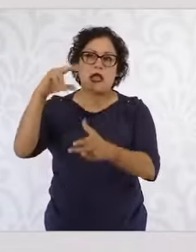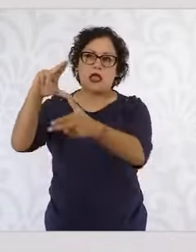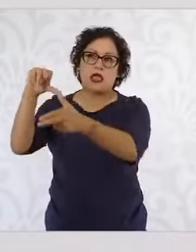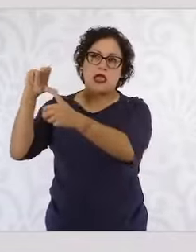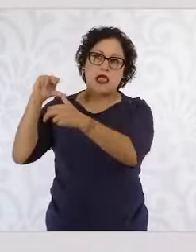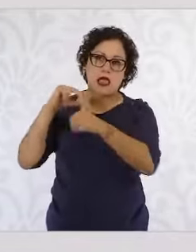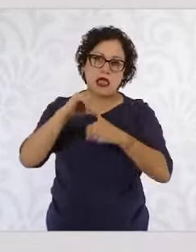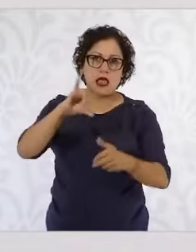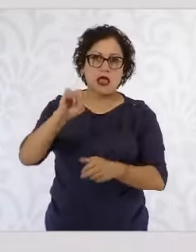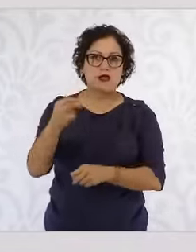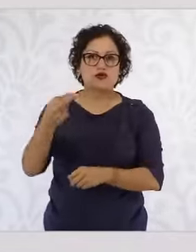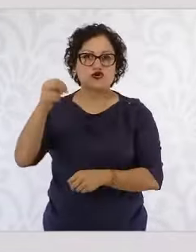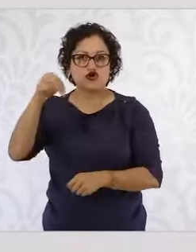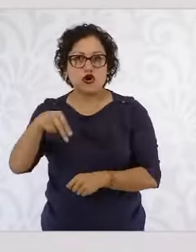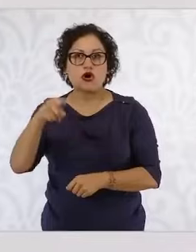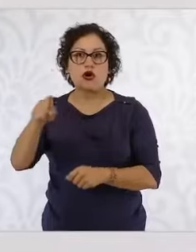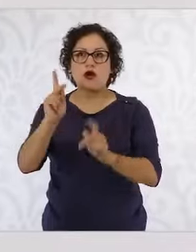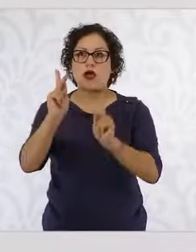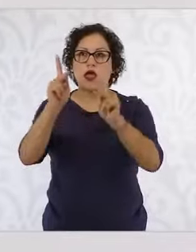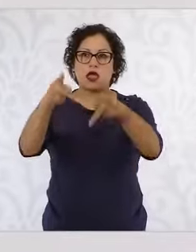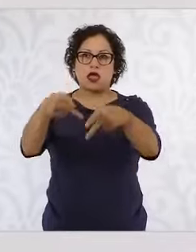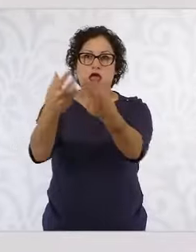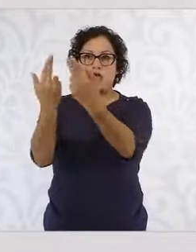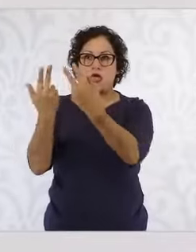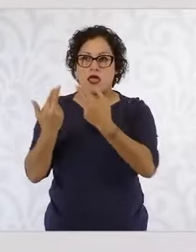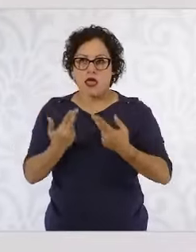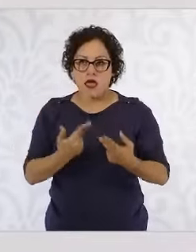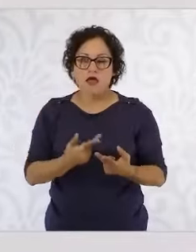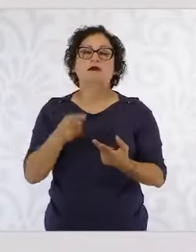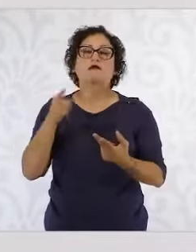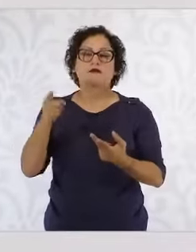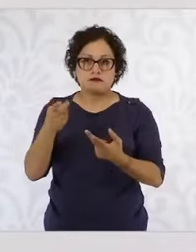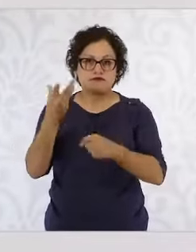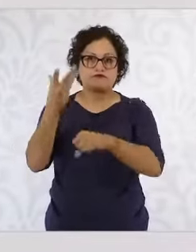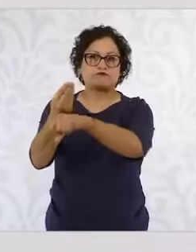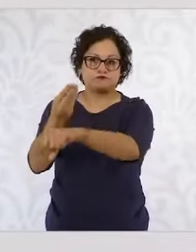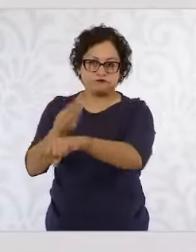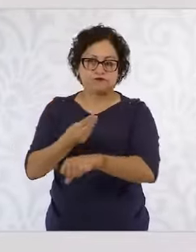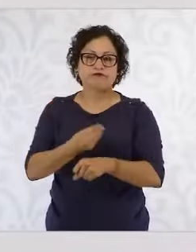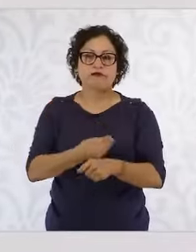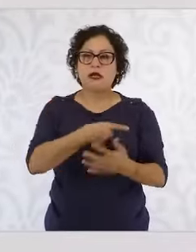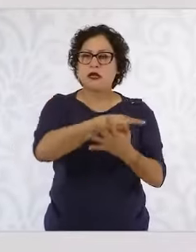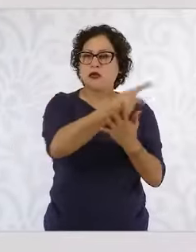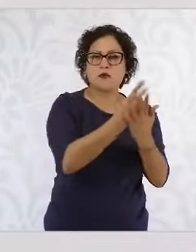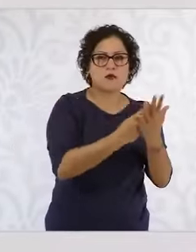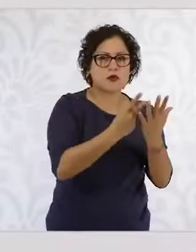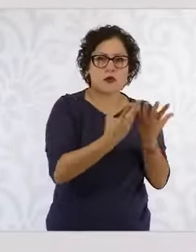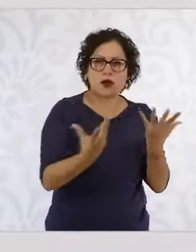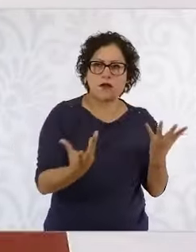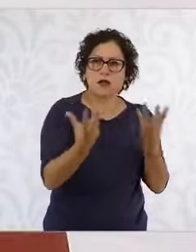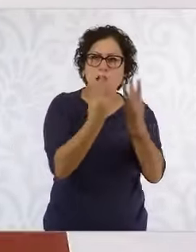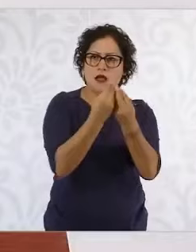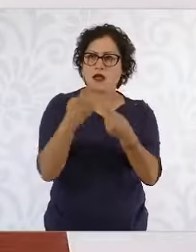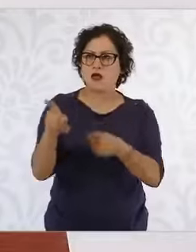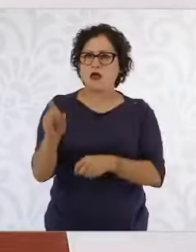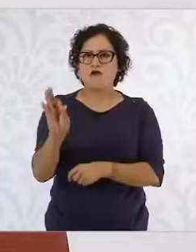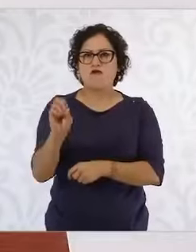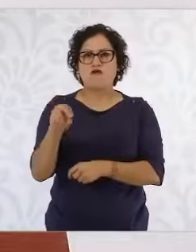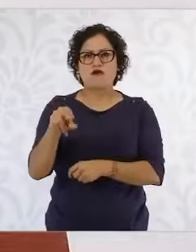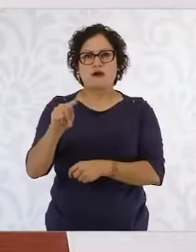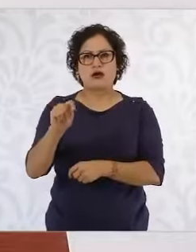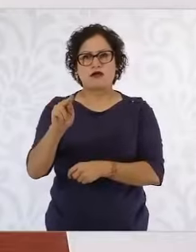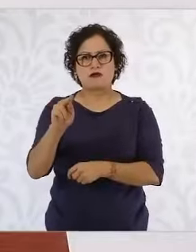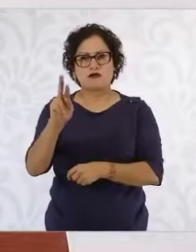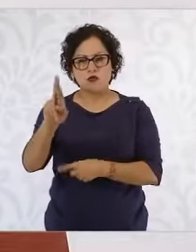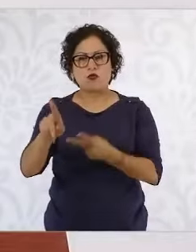particular en Acapulco y se tiene un programa integral junto con Fonatur y el subsecretario